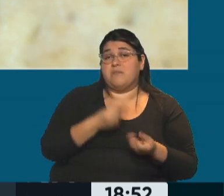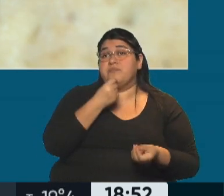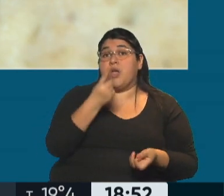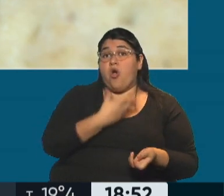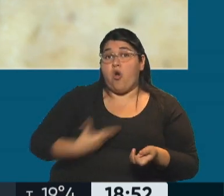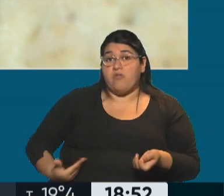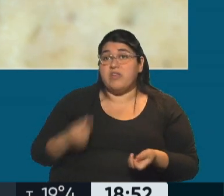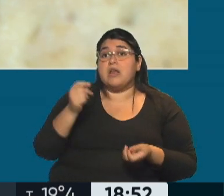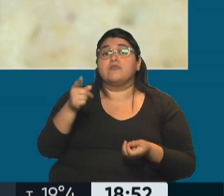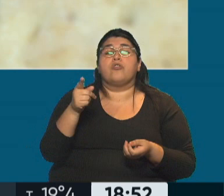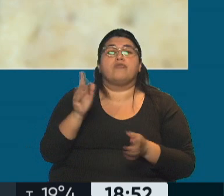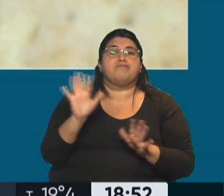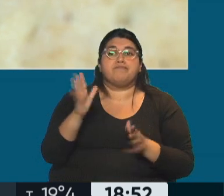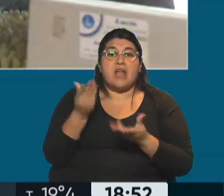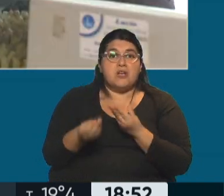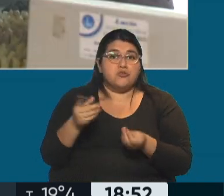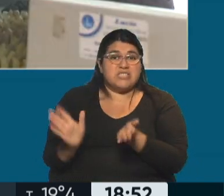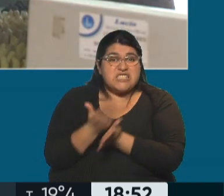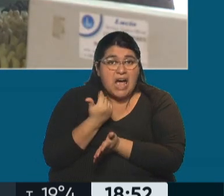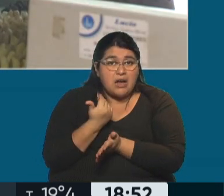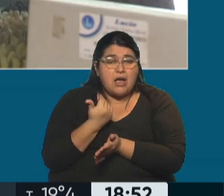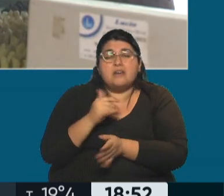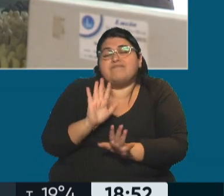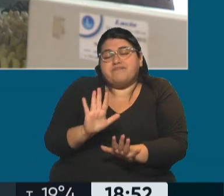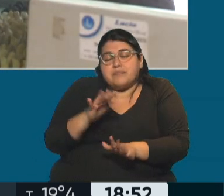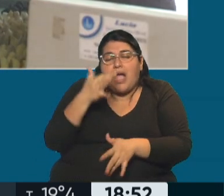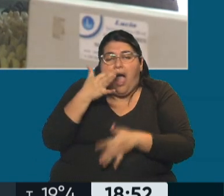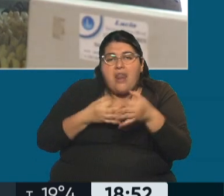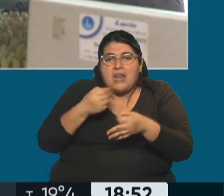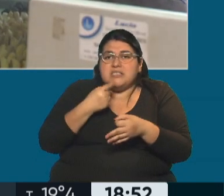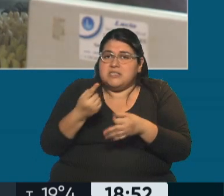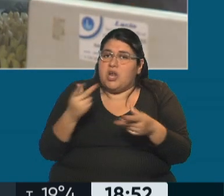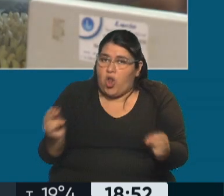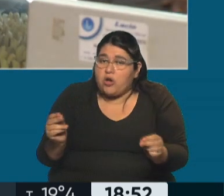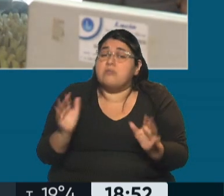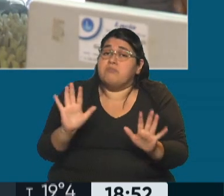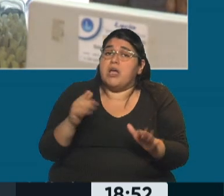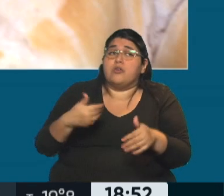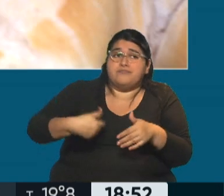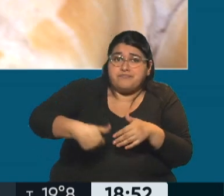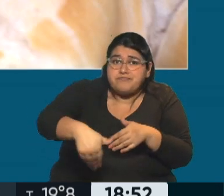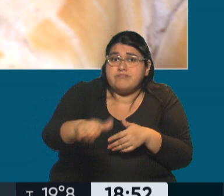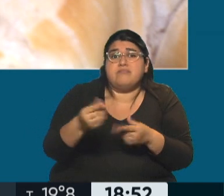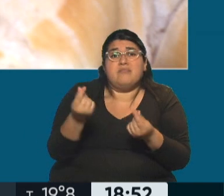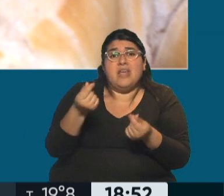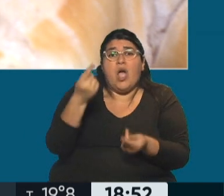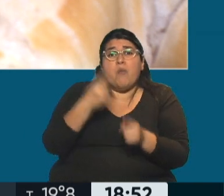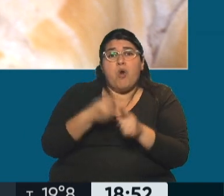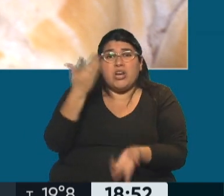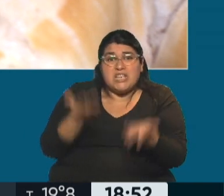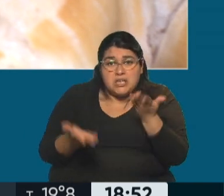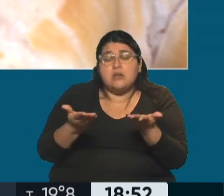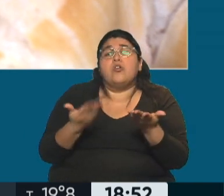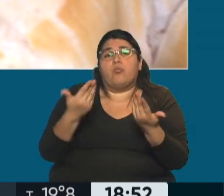saca la herramienta, cosa que no es lo que se está evaluando, pero en última instancia el kilo de pan puede llegar a todas las panaderías a superar